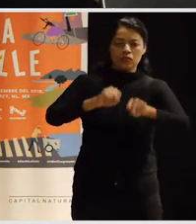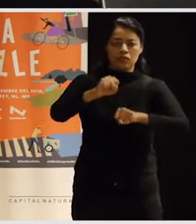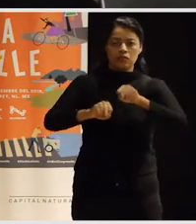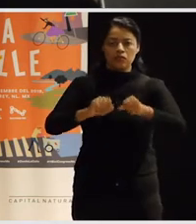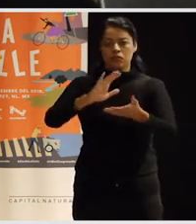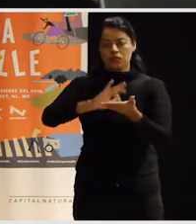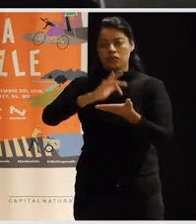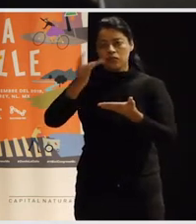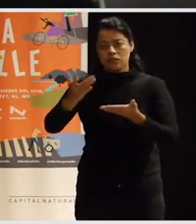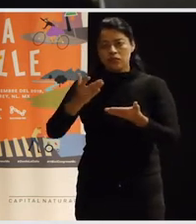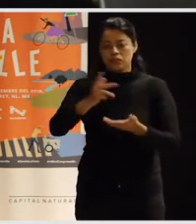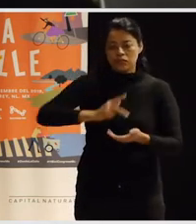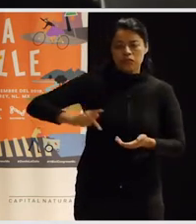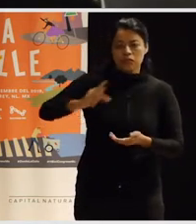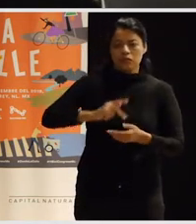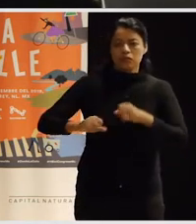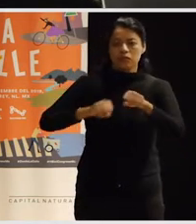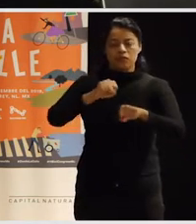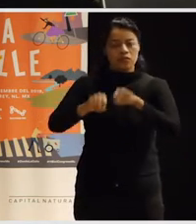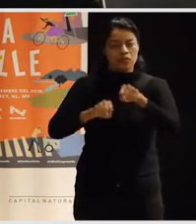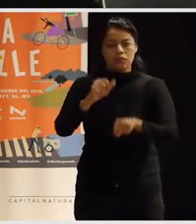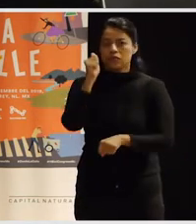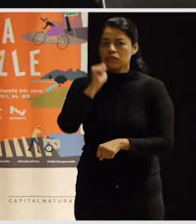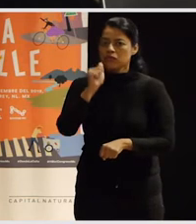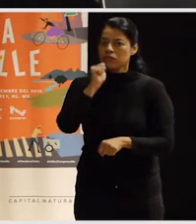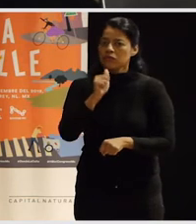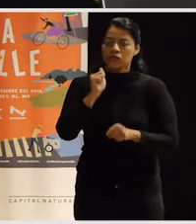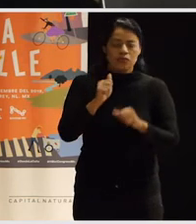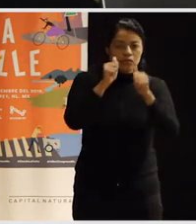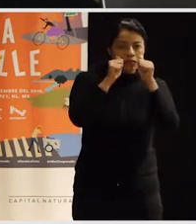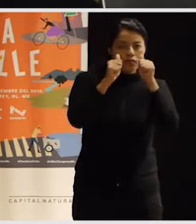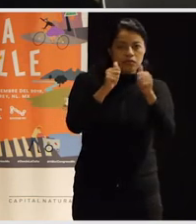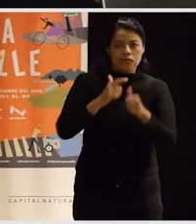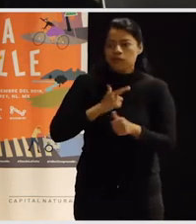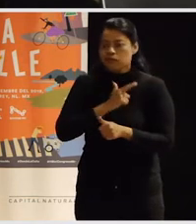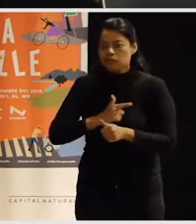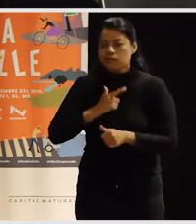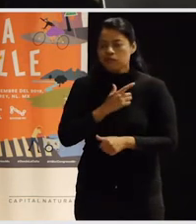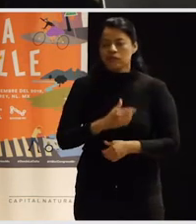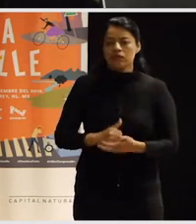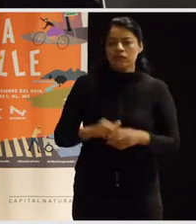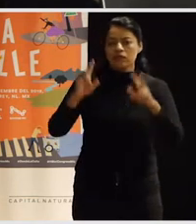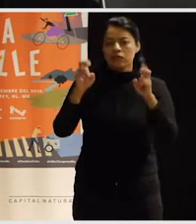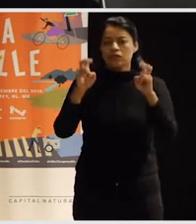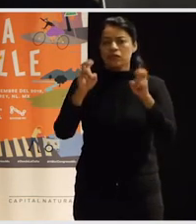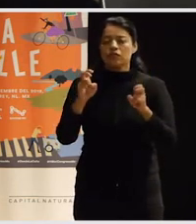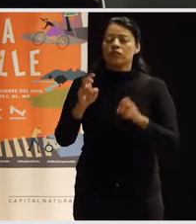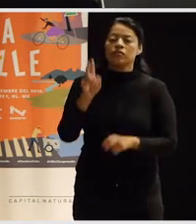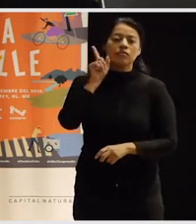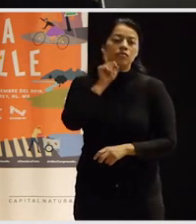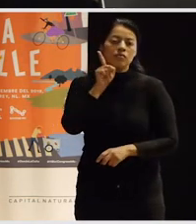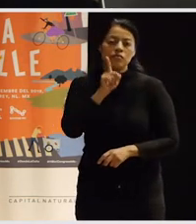agradecemos mucho a Pueblo Bicicletero que siempre estuvieron muy prendidos con las temáticas de feminismo